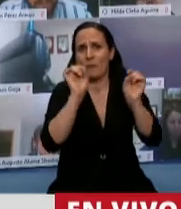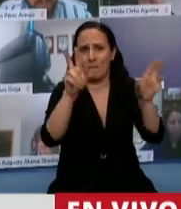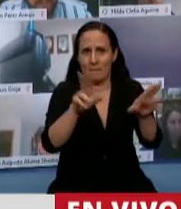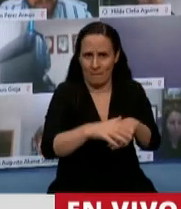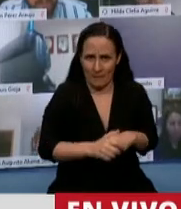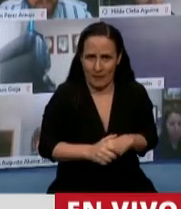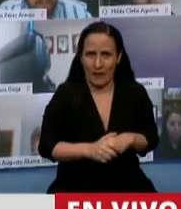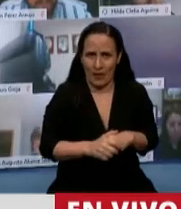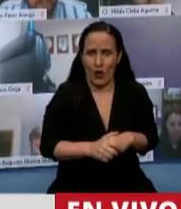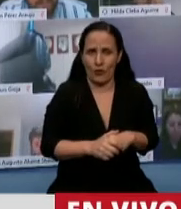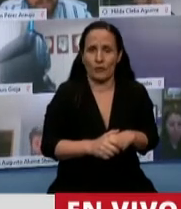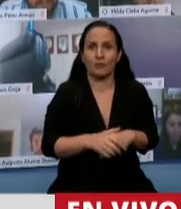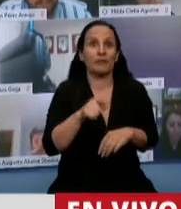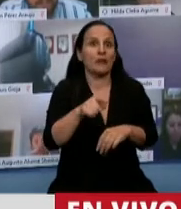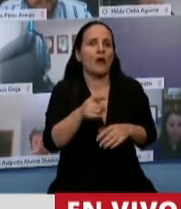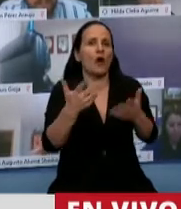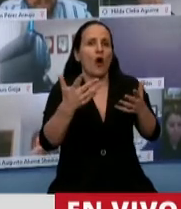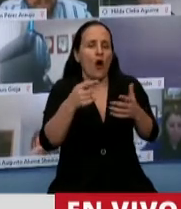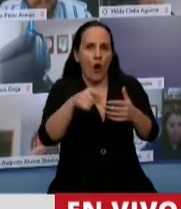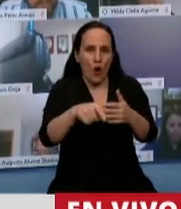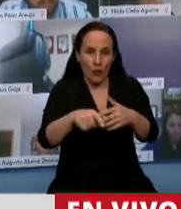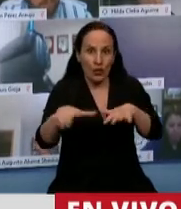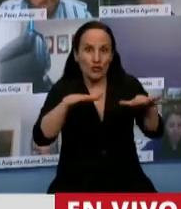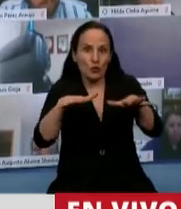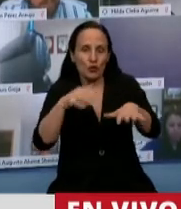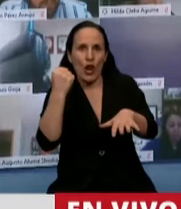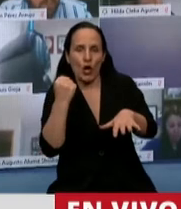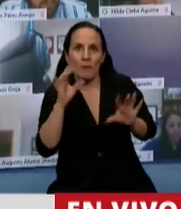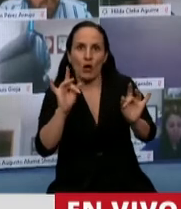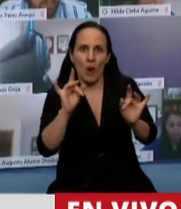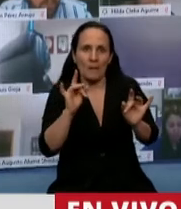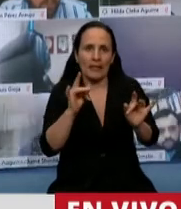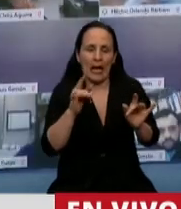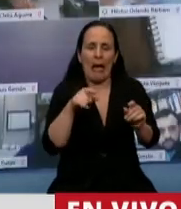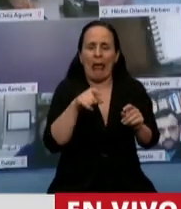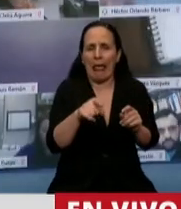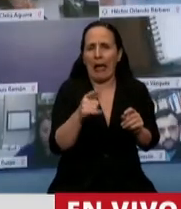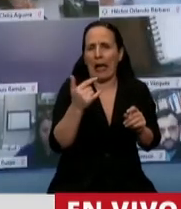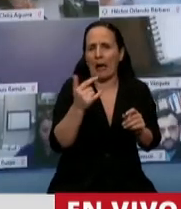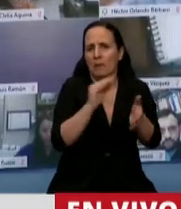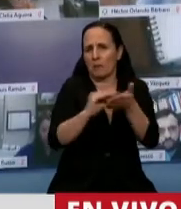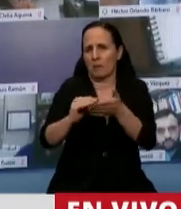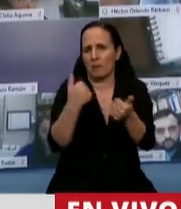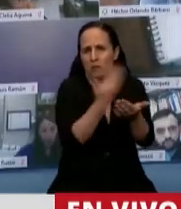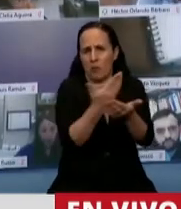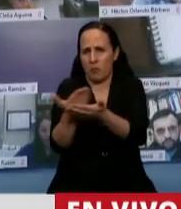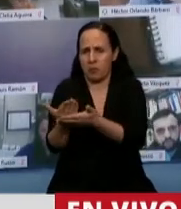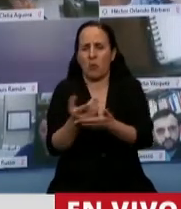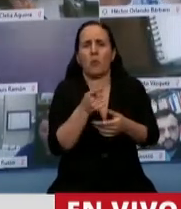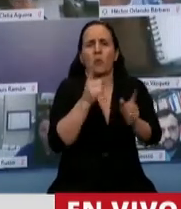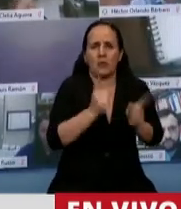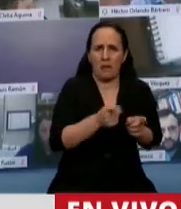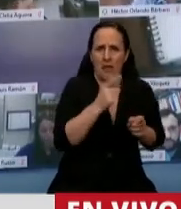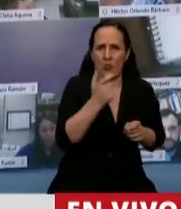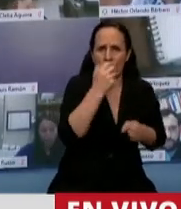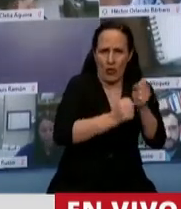esta atención en la coyuntura a los sectores de la economía. Aquí hubo planteos de distintos representantes de los sectores empresarios, hubo